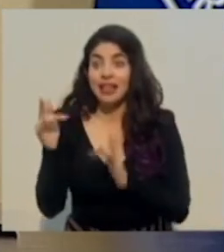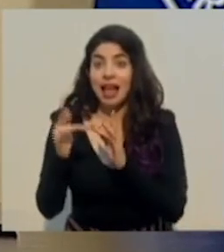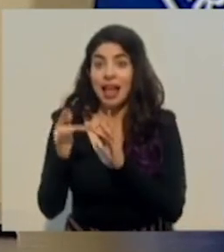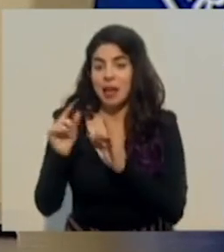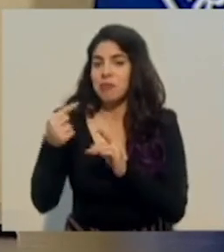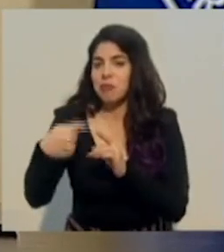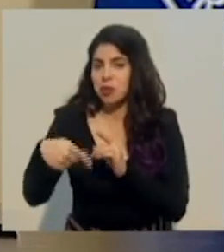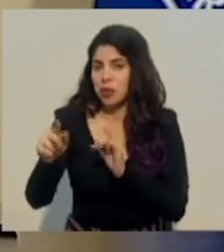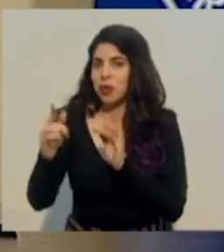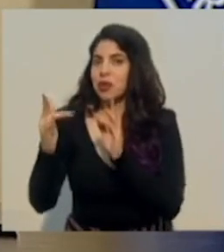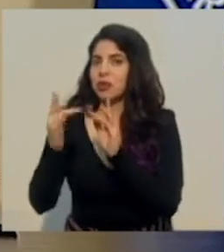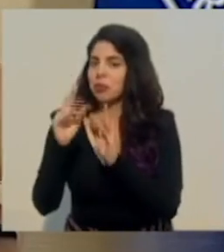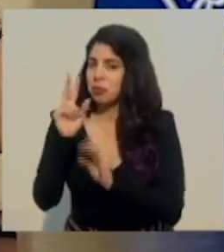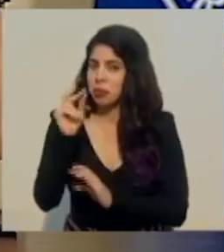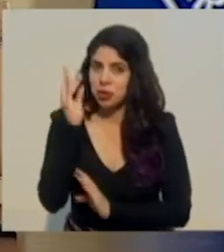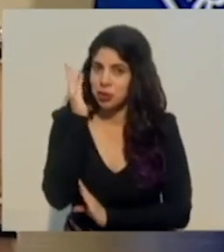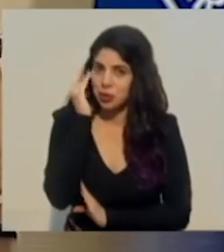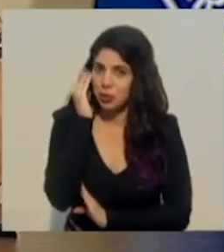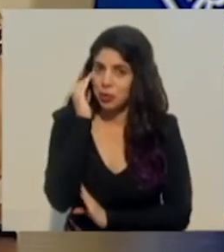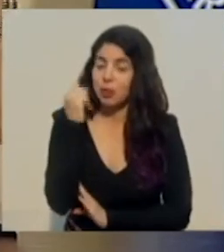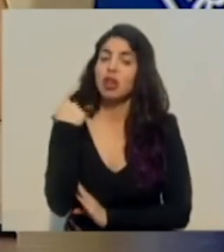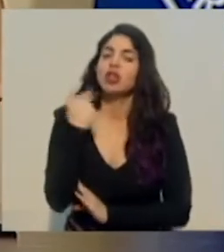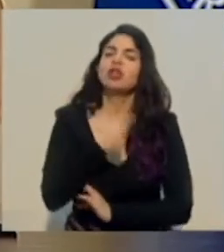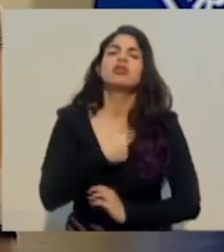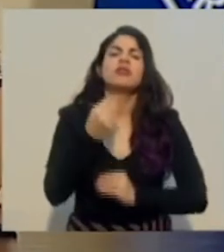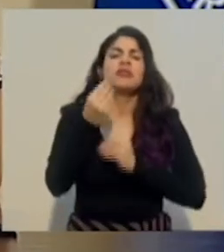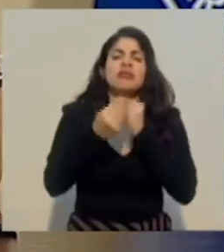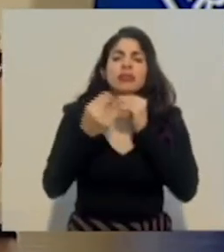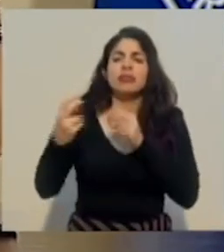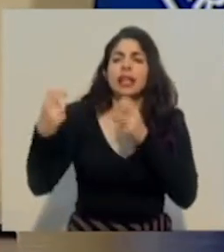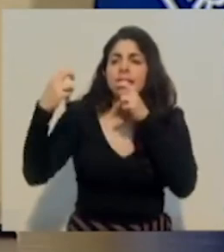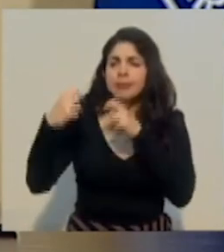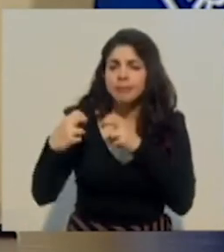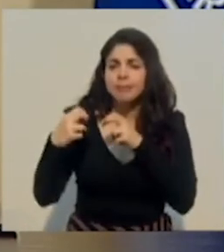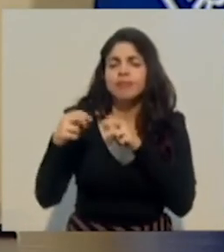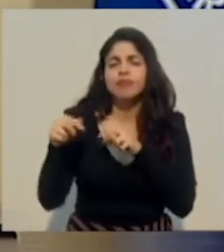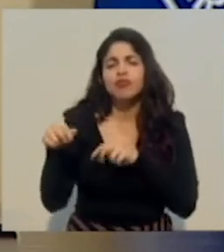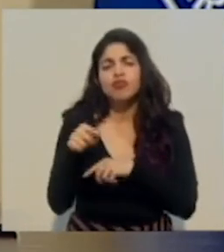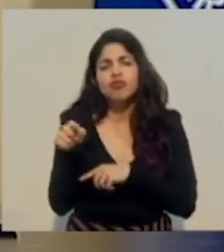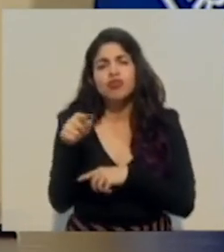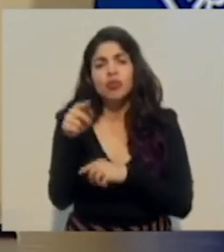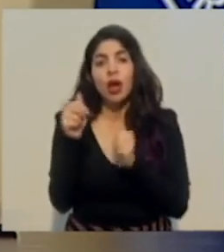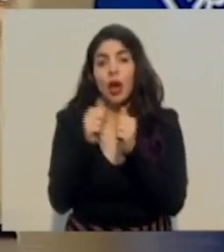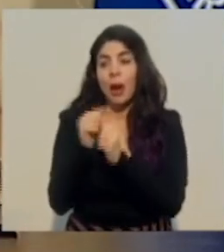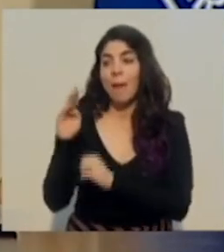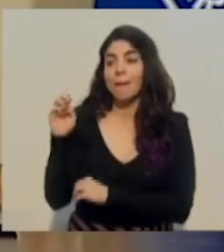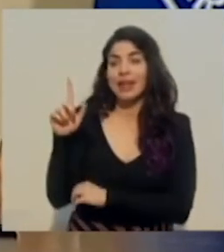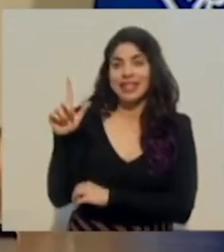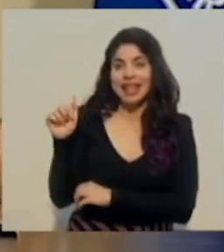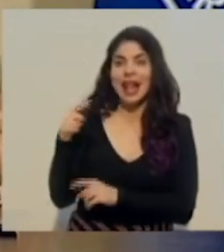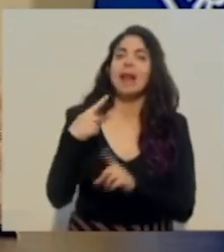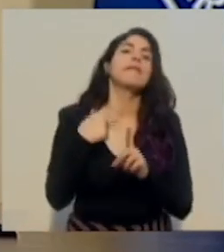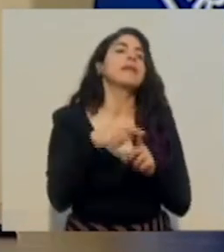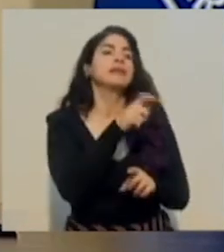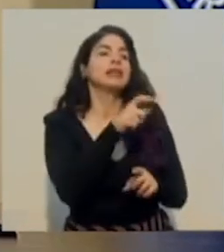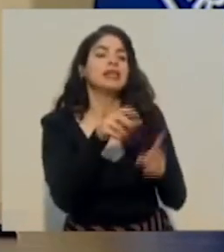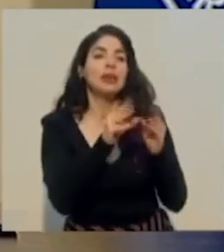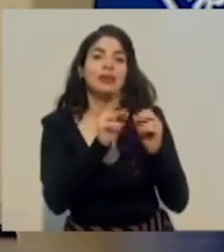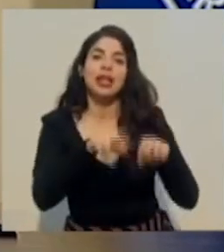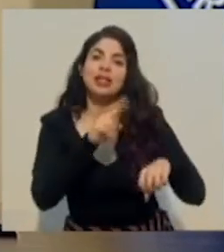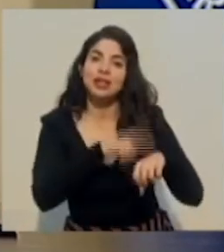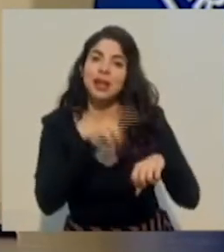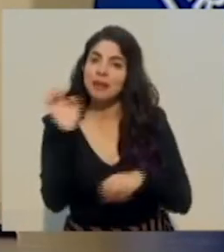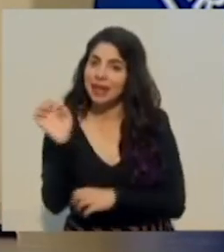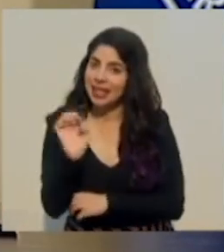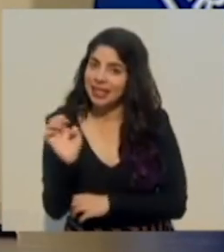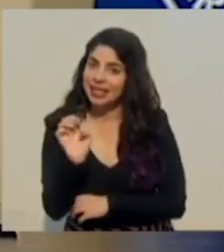donde nos sentamos, recorremos, tanto con doña Marcela, con el personal de la Comisión Nacional de Emergencias, con